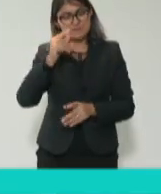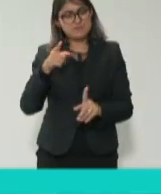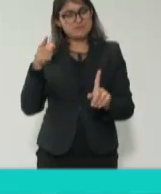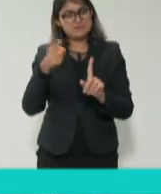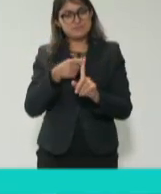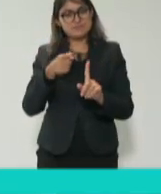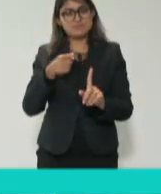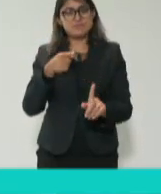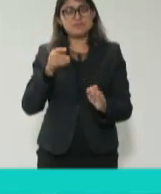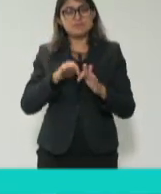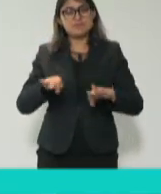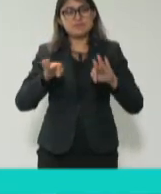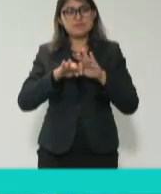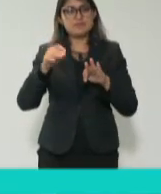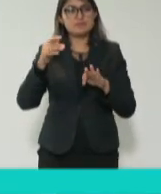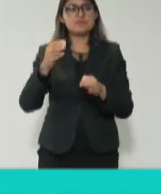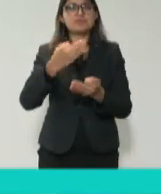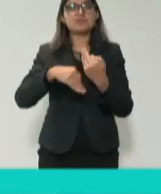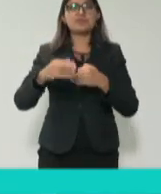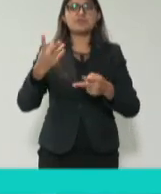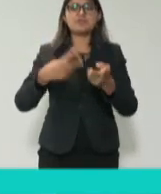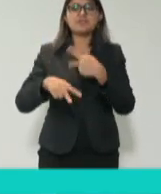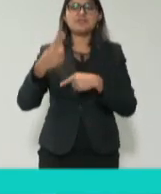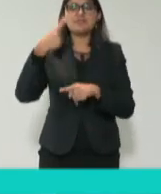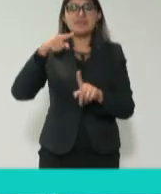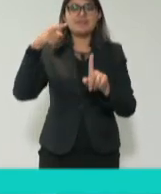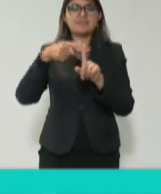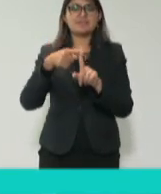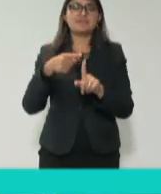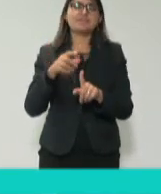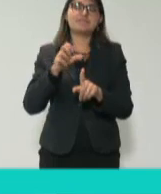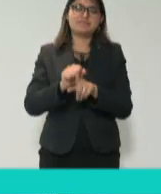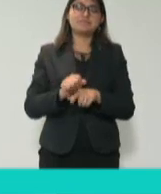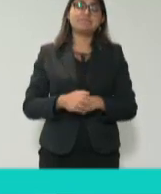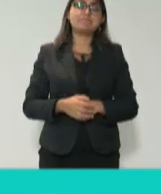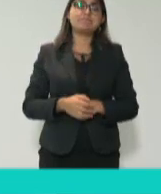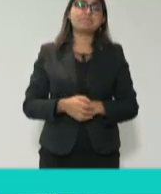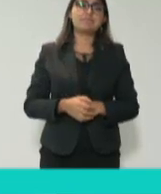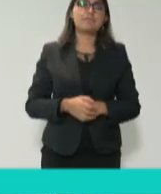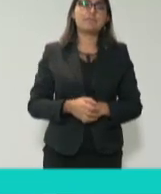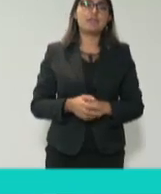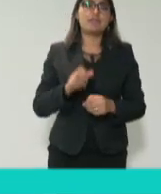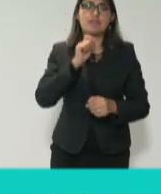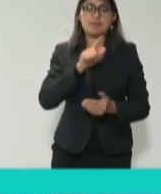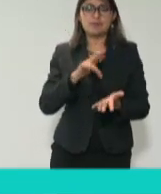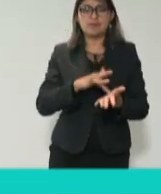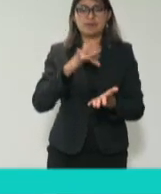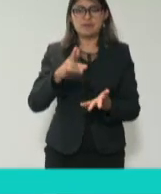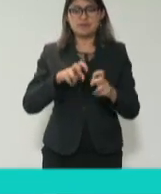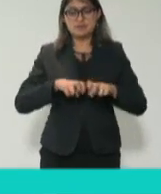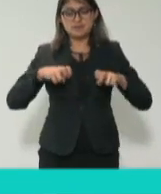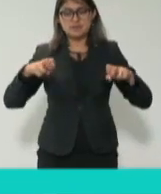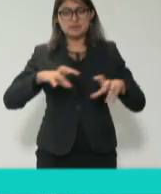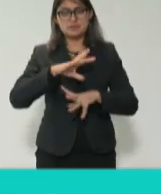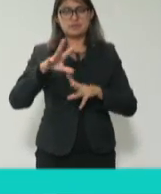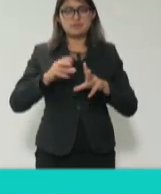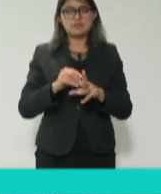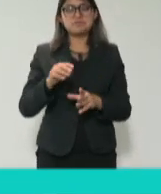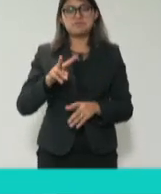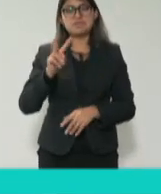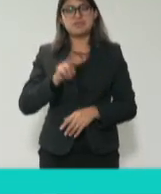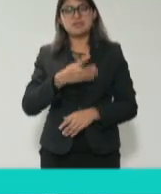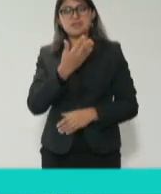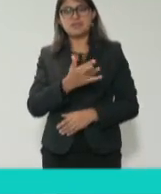presencia y que estén todos aquí acompañándonos. En segundo lugar, igual agradezco a quienes estamos aquí en la mesa, como bien dice Rosita,